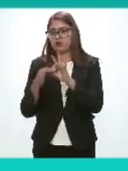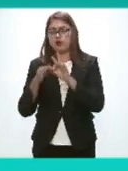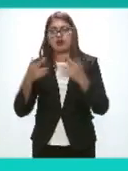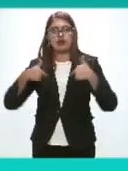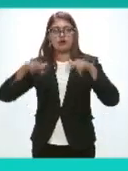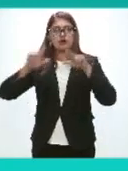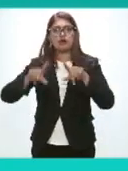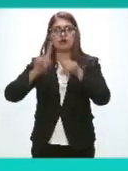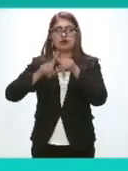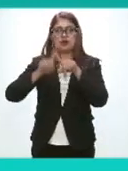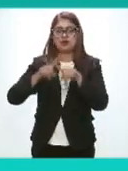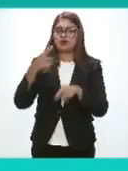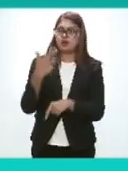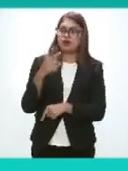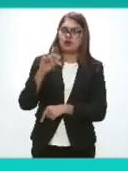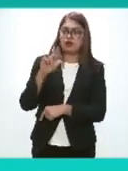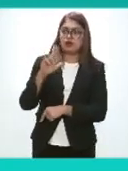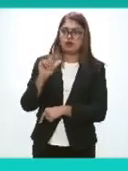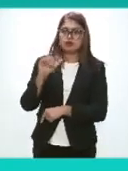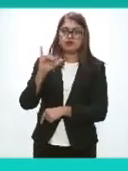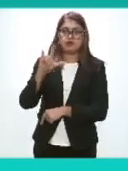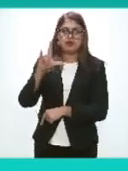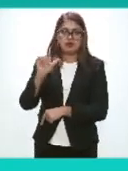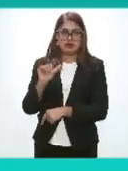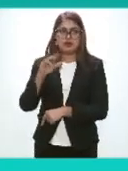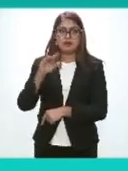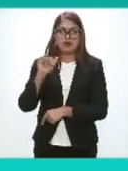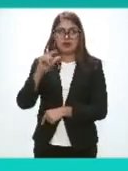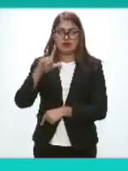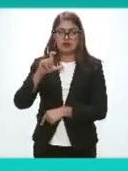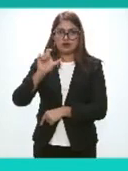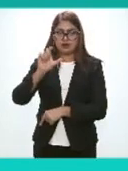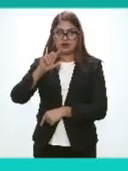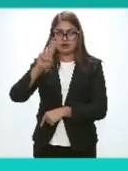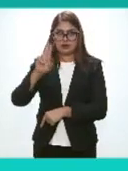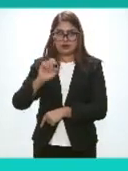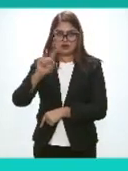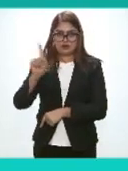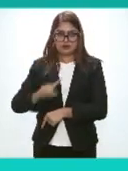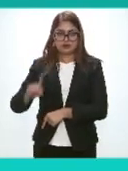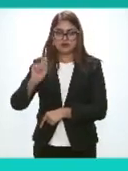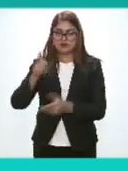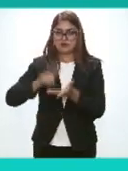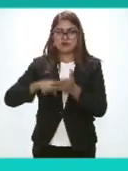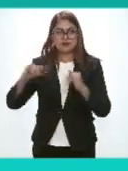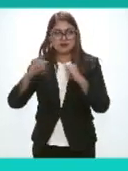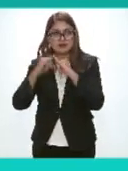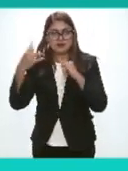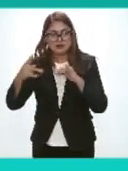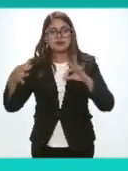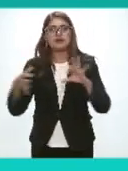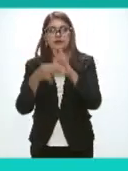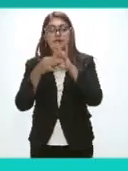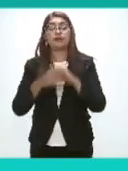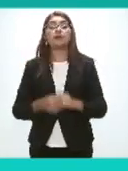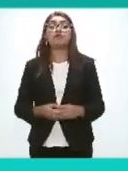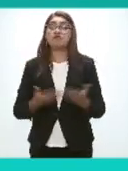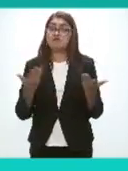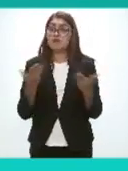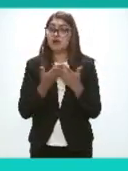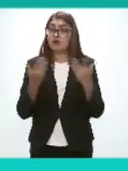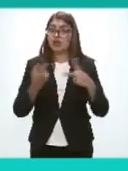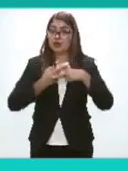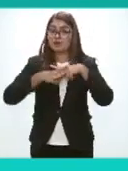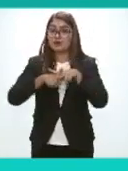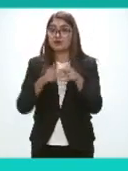de Graciela Márquez Colín Presidenta de la Junta de Gobierno del mismo instituto Y antes de